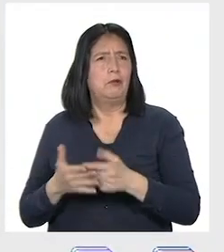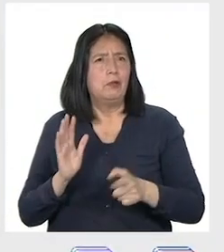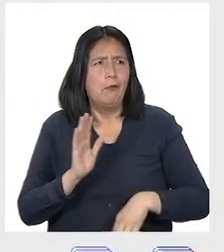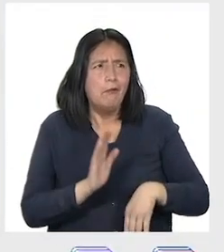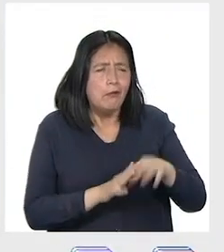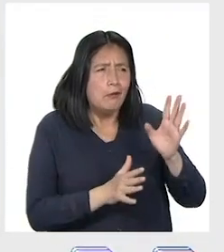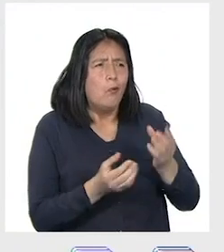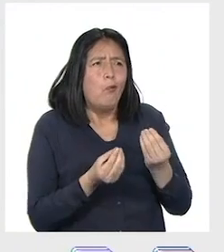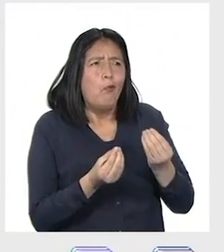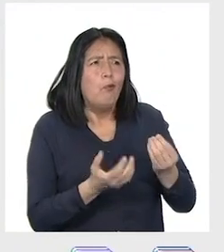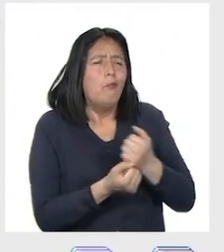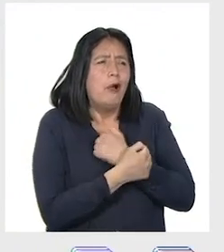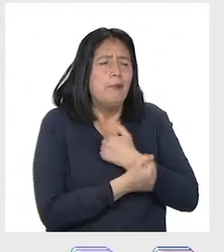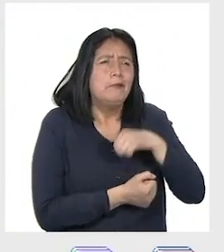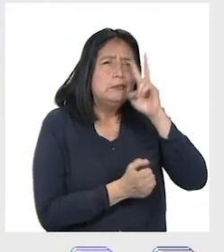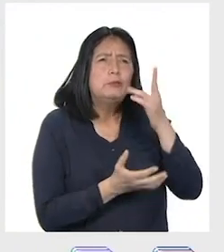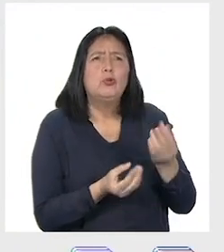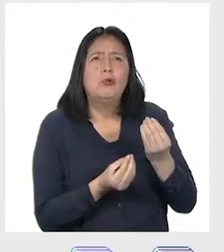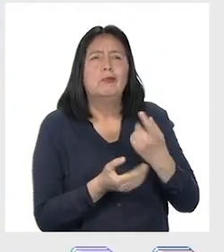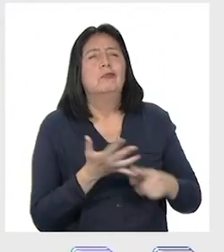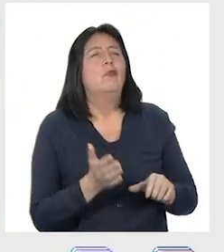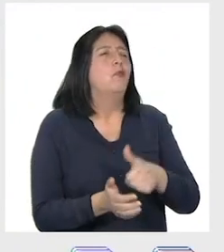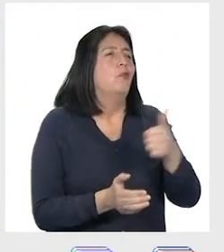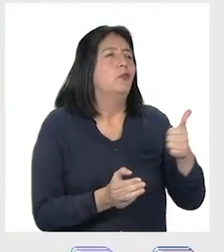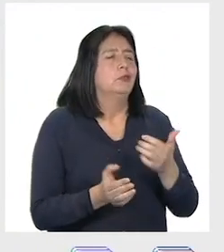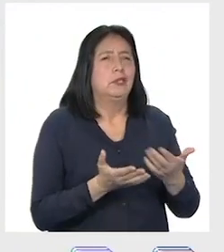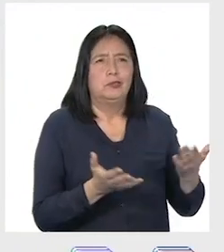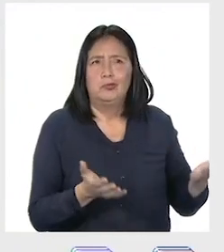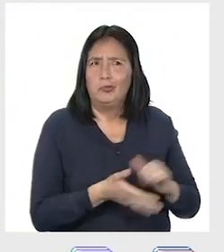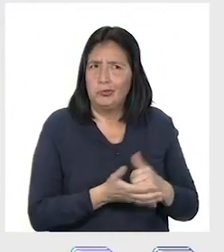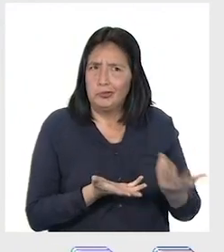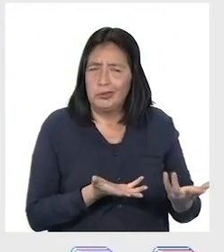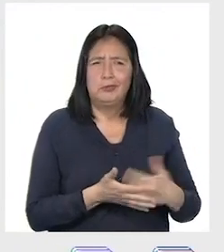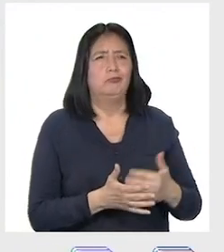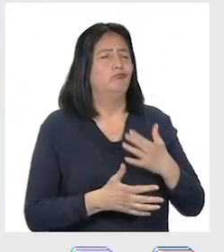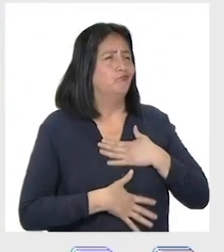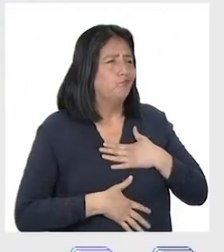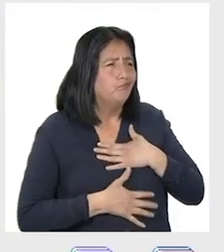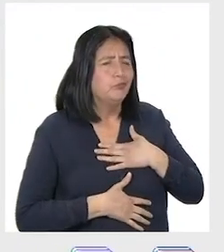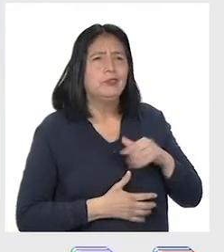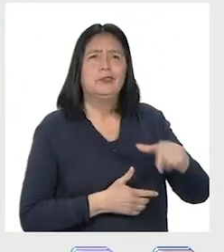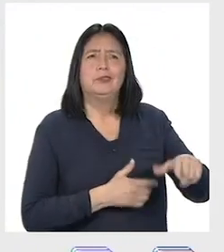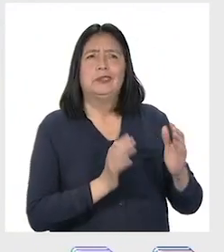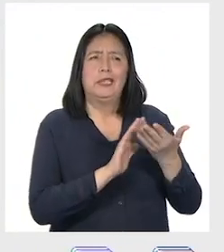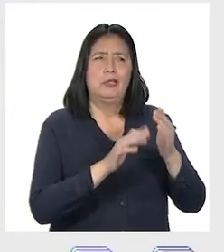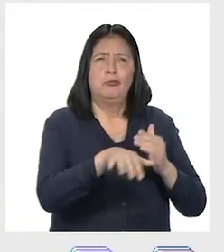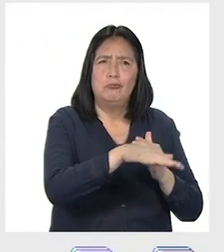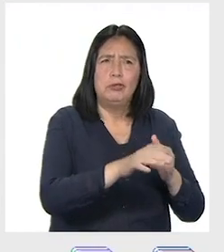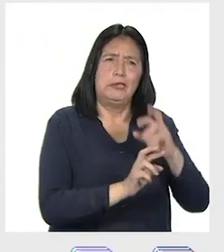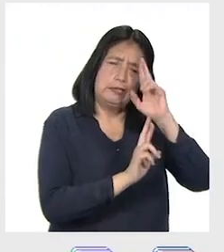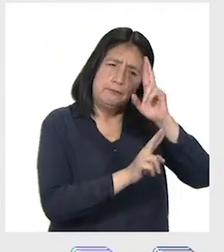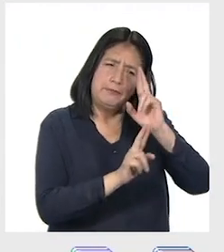la principal forma de querer al Perú implica también otras acciones relacionadas con el bienestar de nuestra comunidad y el respeto a los derechos.